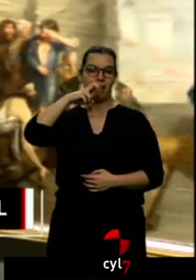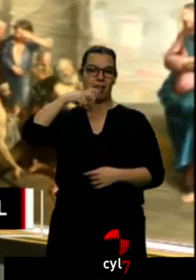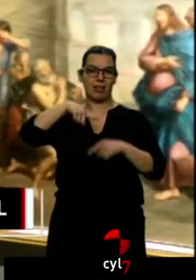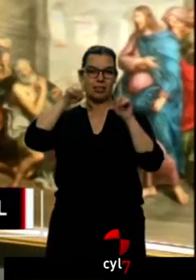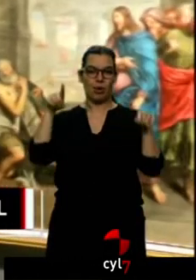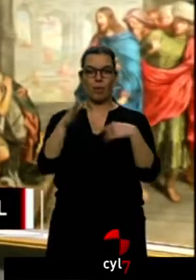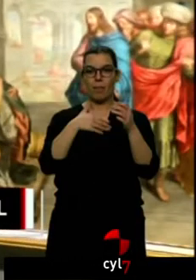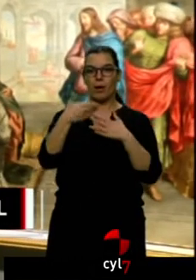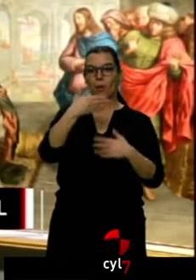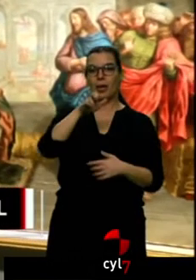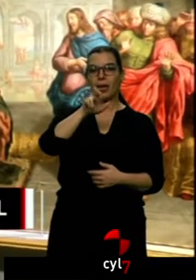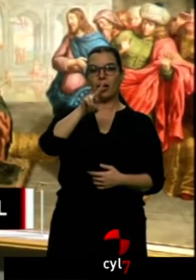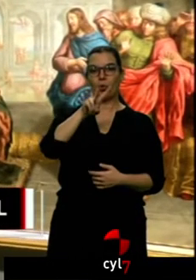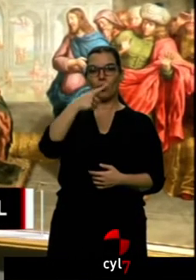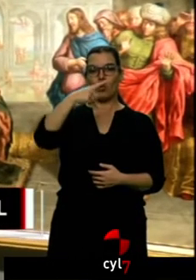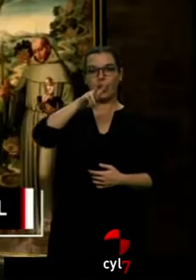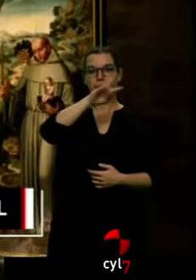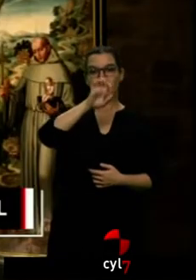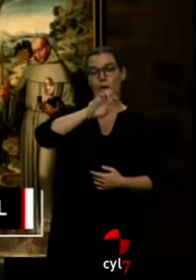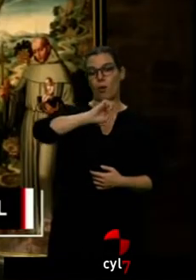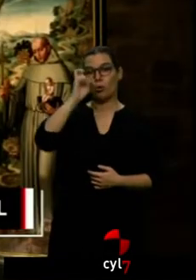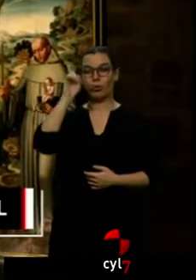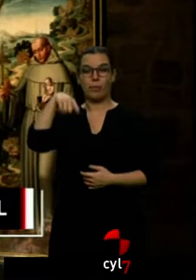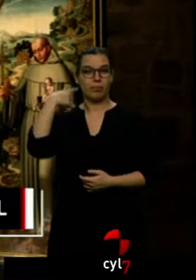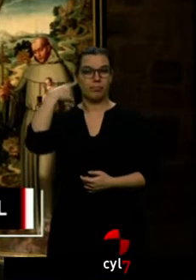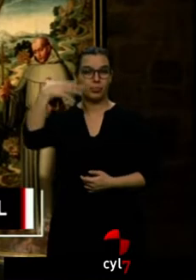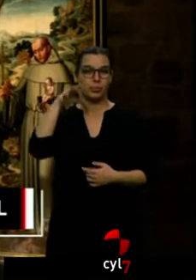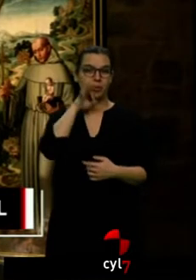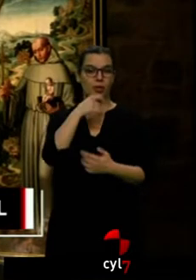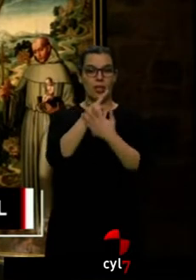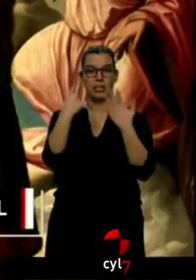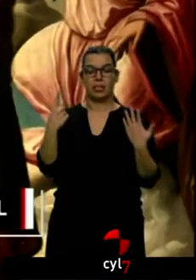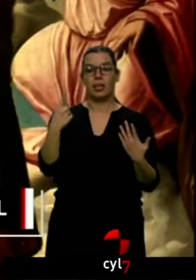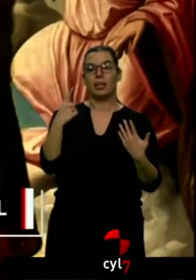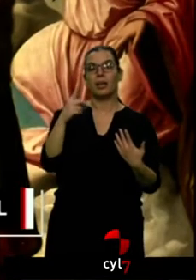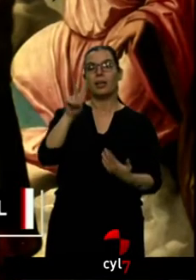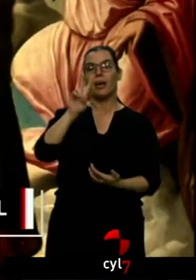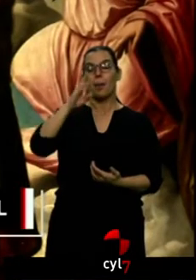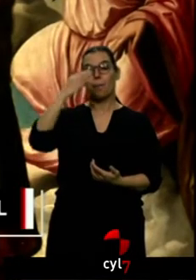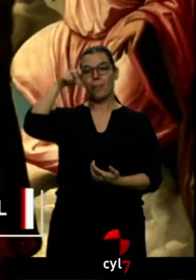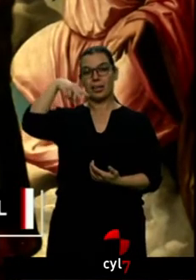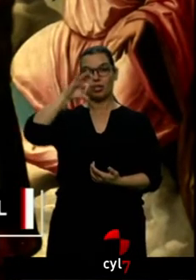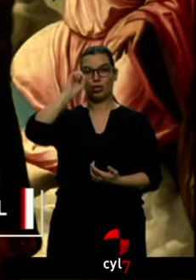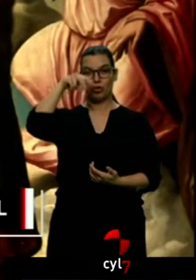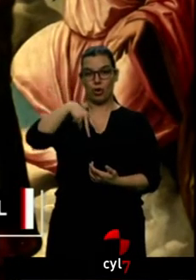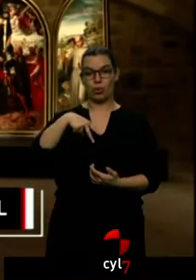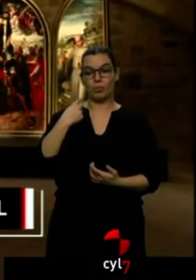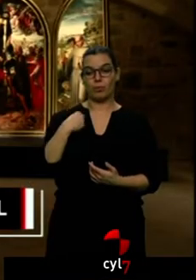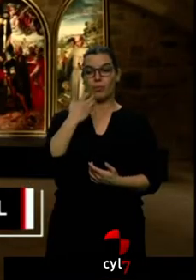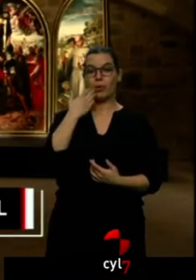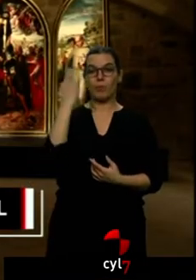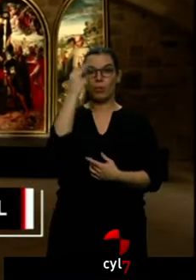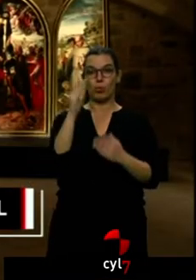o de uno de los mayores exponentes de la pintura flamenca en el siglo XVI, Ambrosius Benson, como su tríptico del